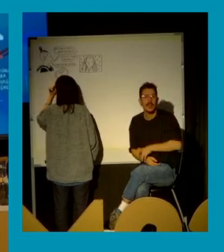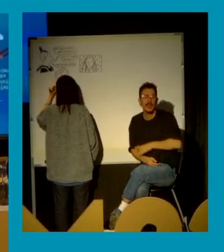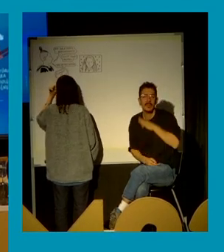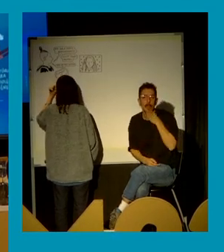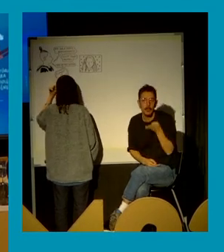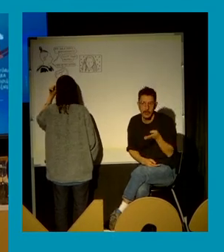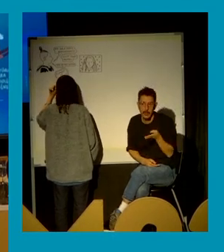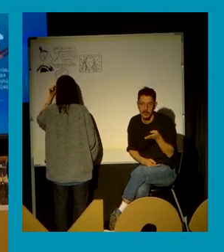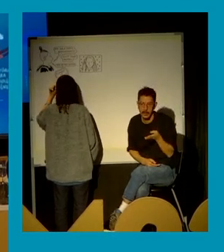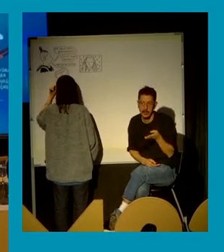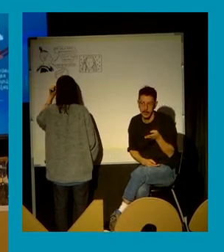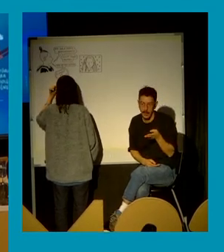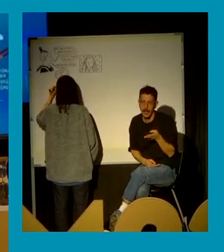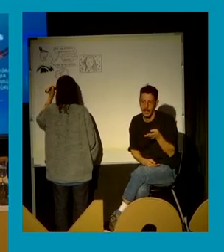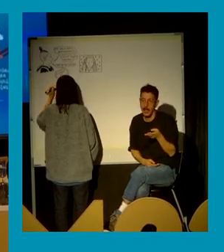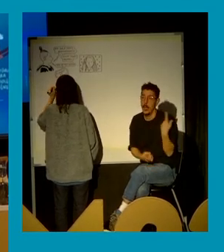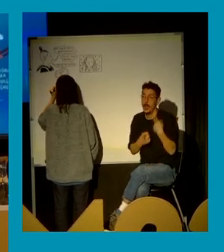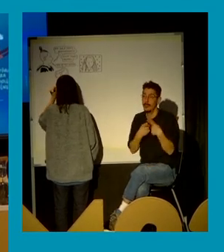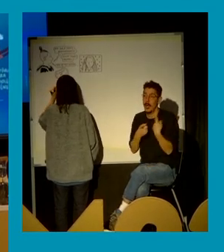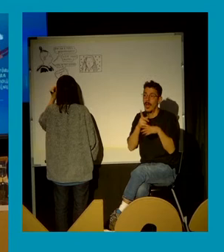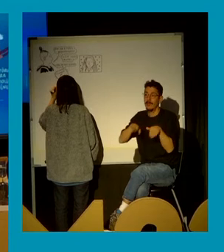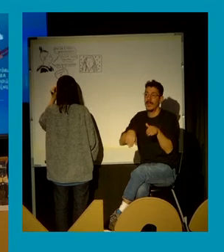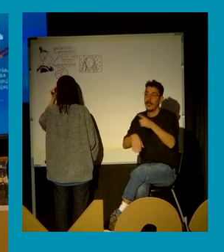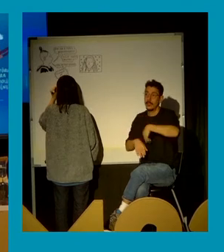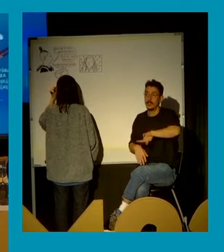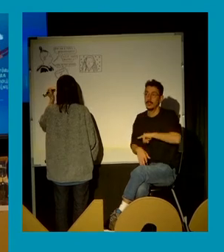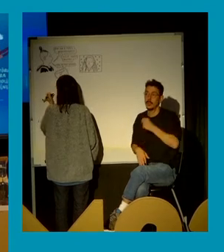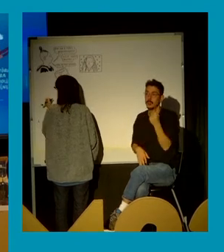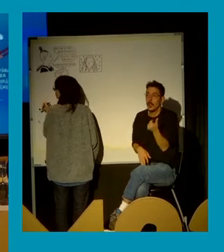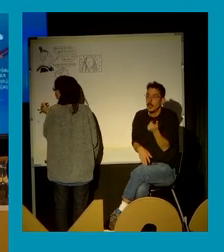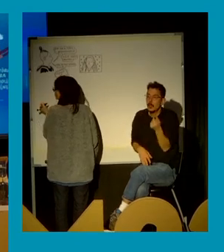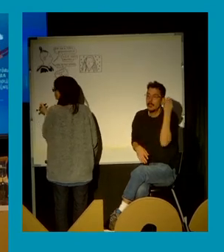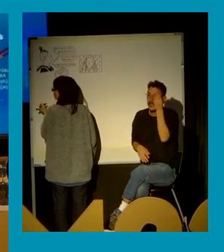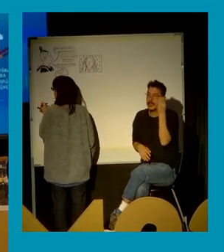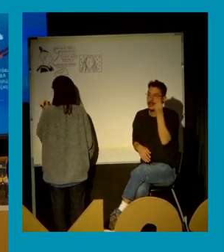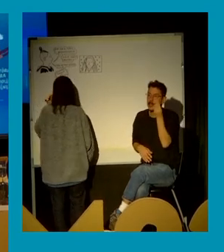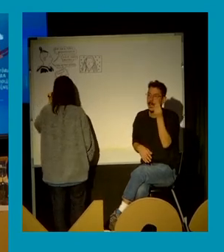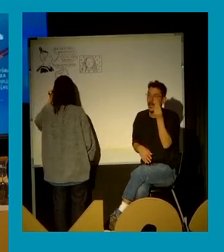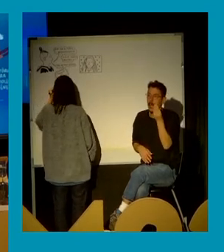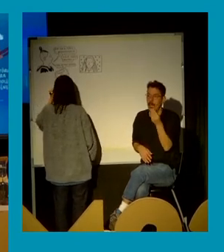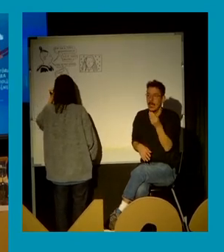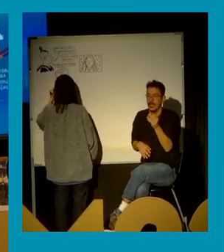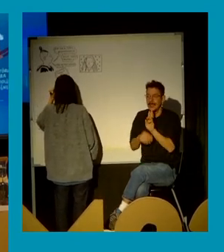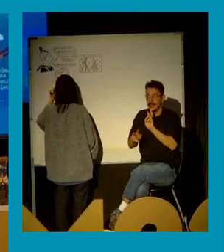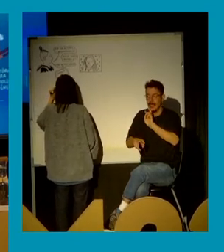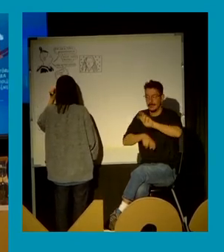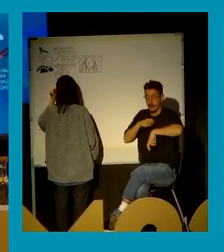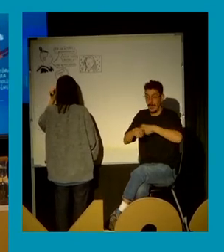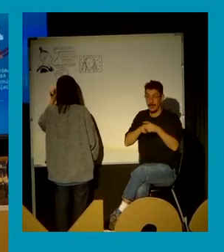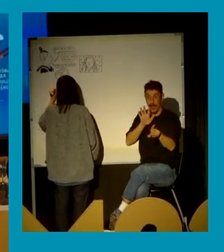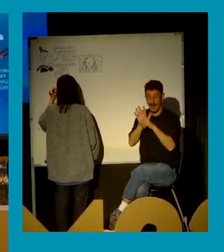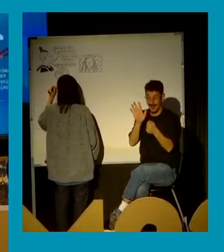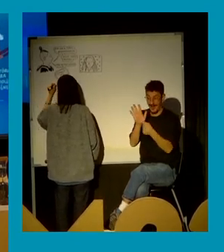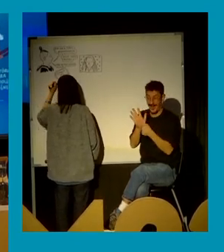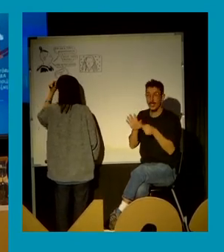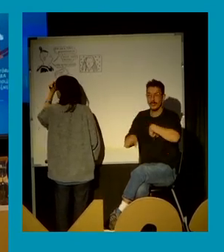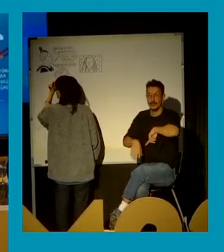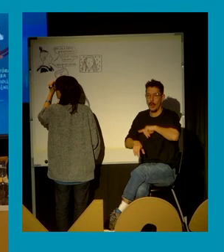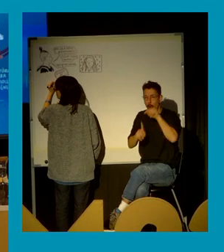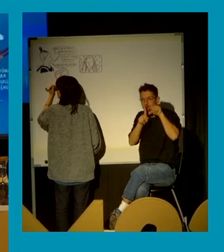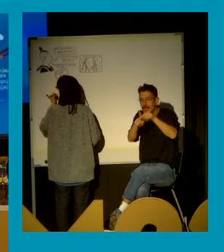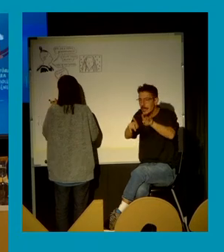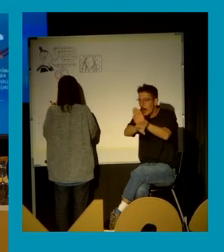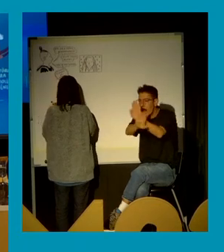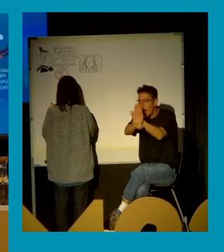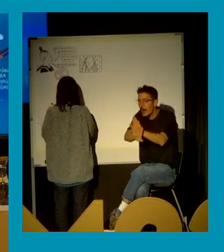realmente qué estamos buscando en la transformación de esta ley. Por otro lado,